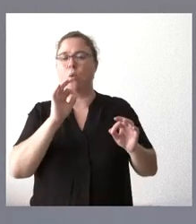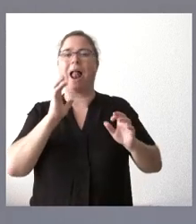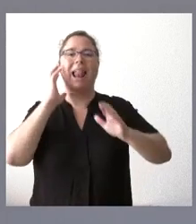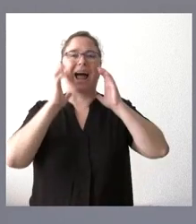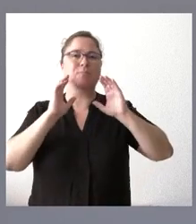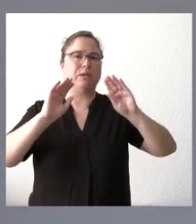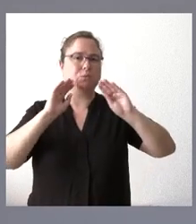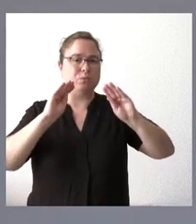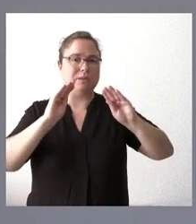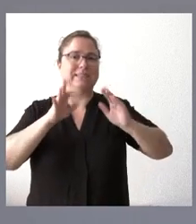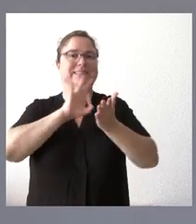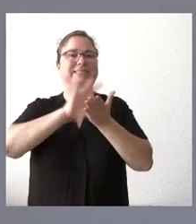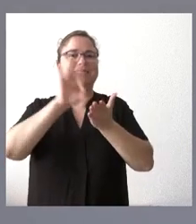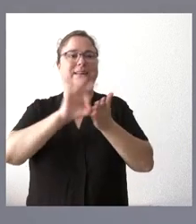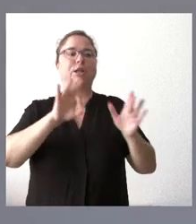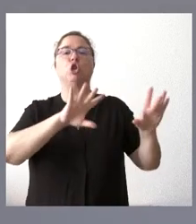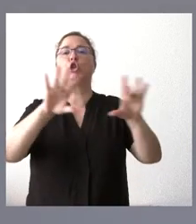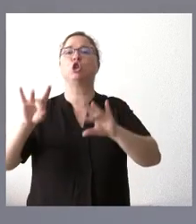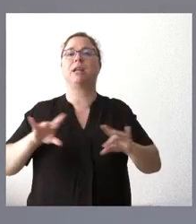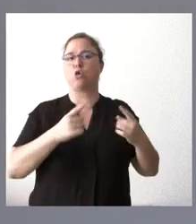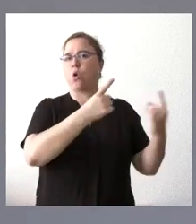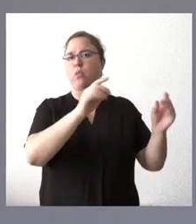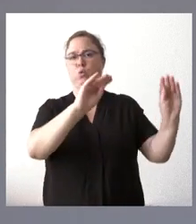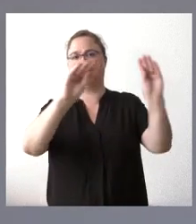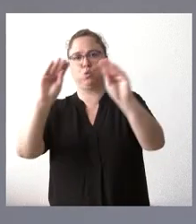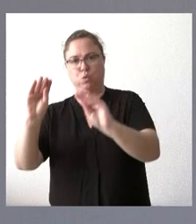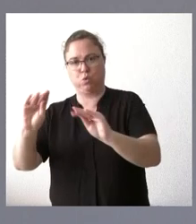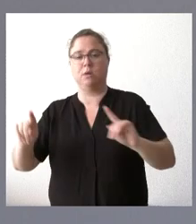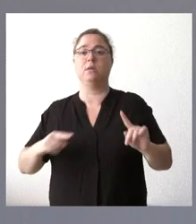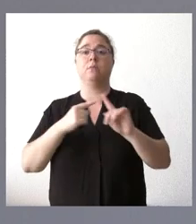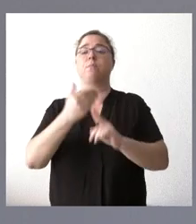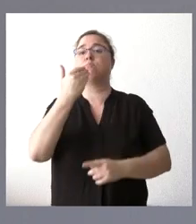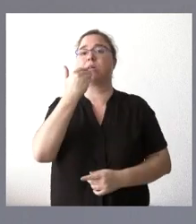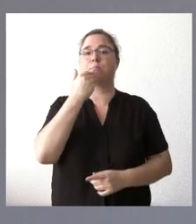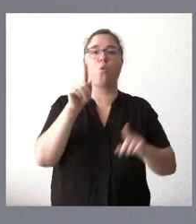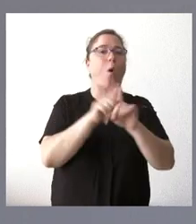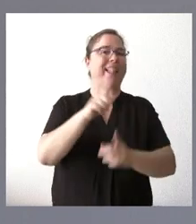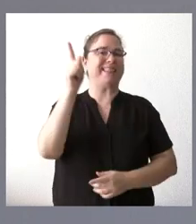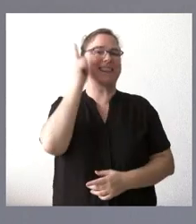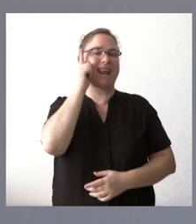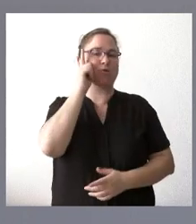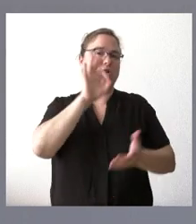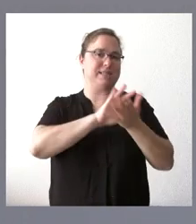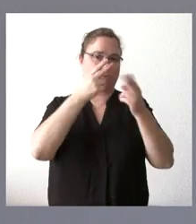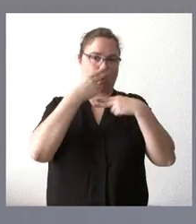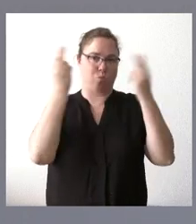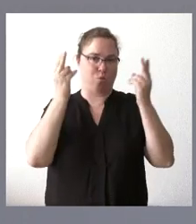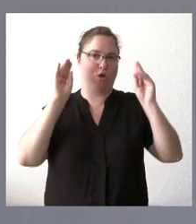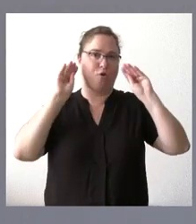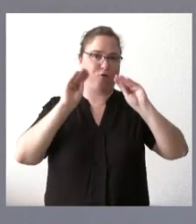del servicio territorial correspondiente a cada una de las provincias y, así como al teléfono de servicio público y de información